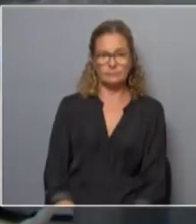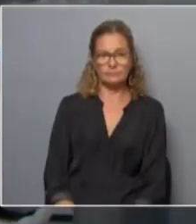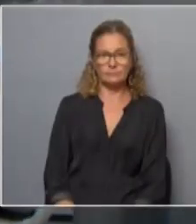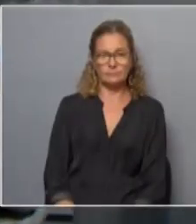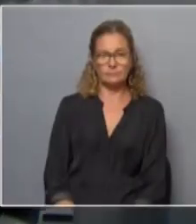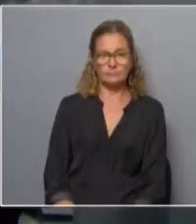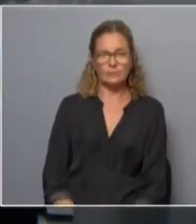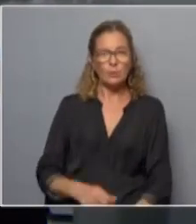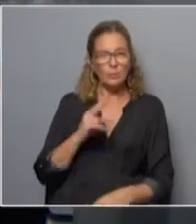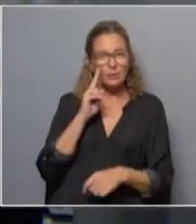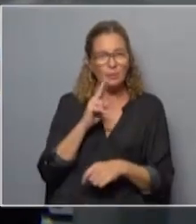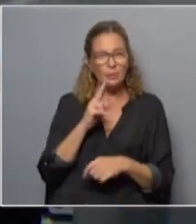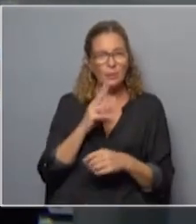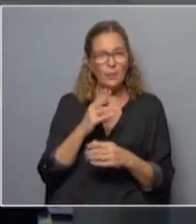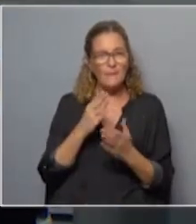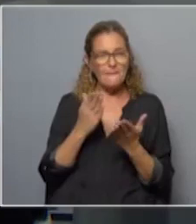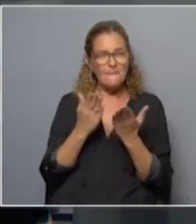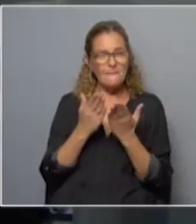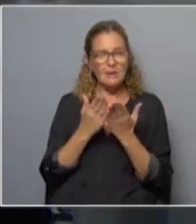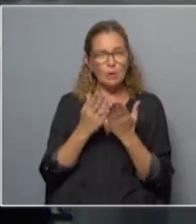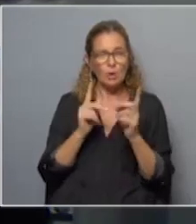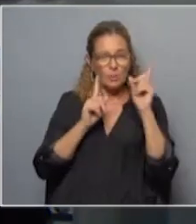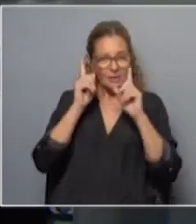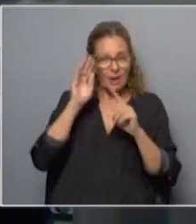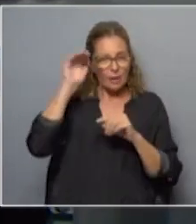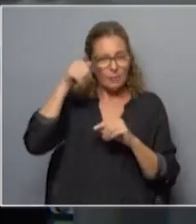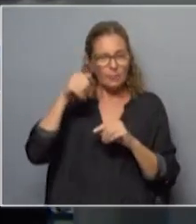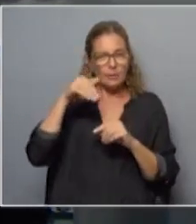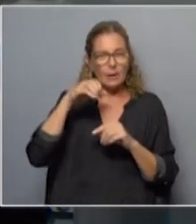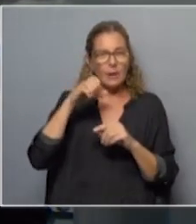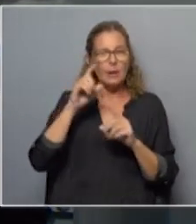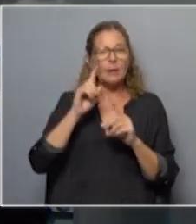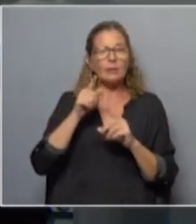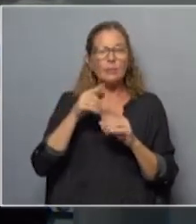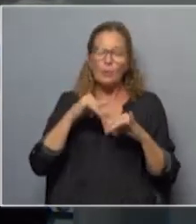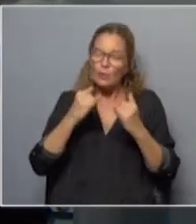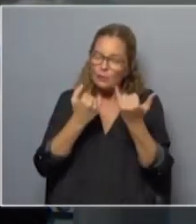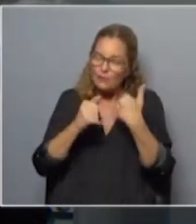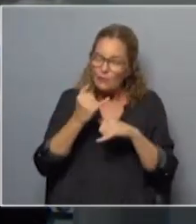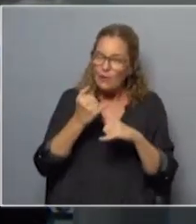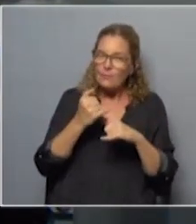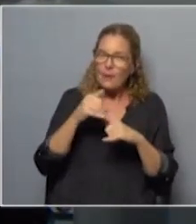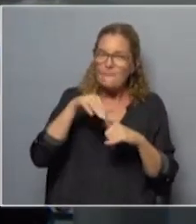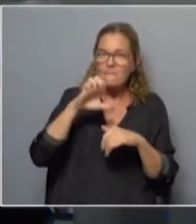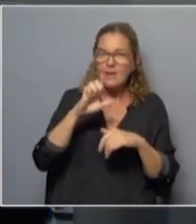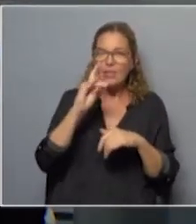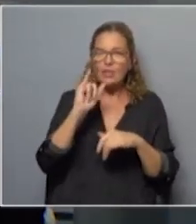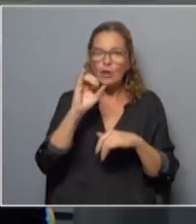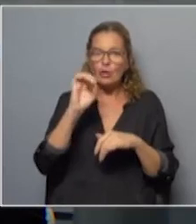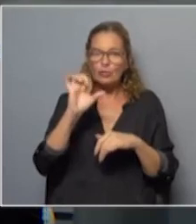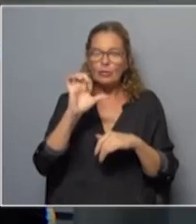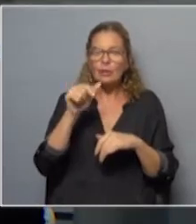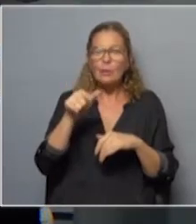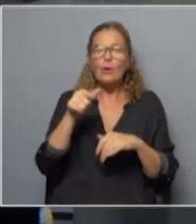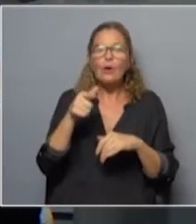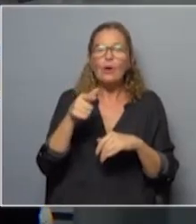el Observatorio de Medios del Uruguay de la Universidad de la República de la UDELAR realizó un informe que habla acerca